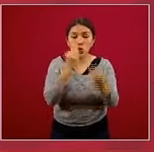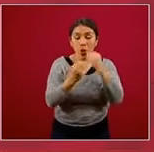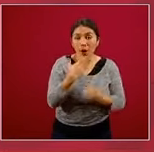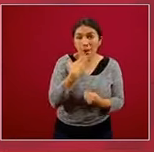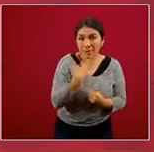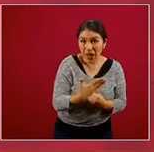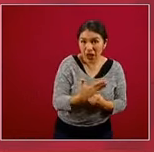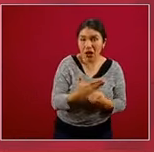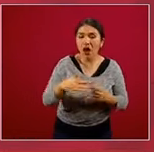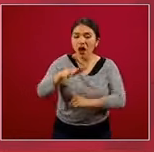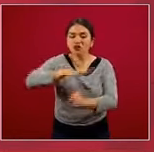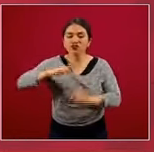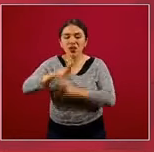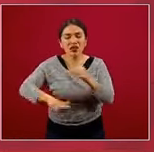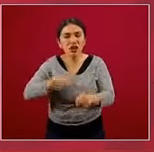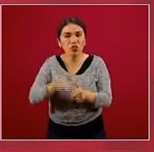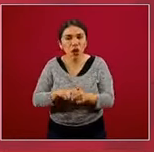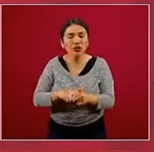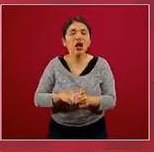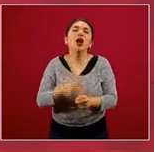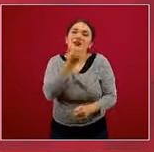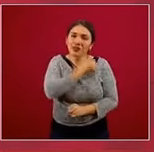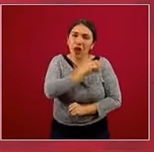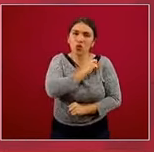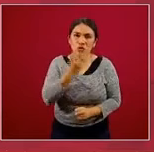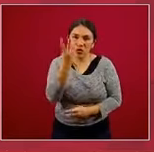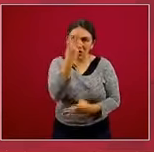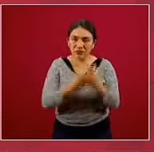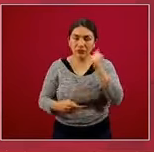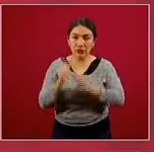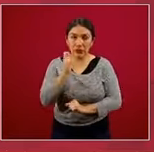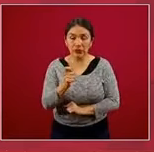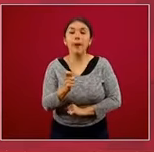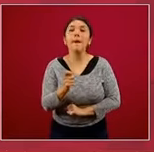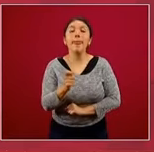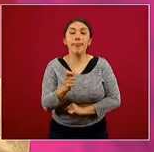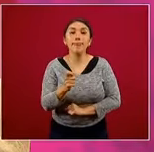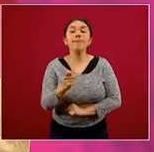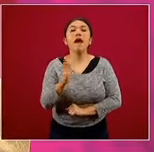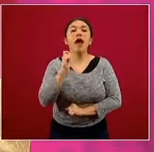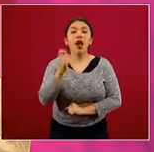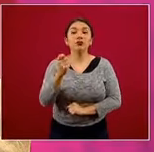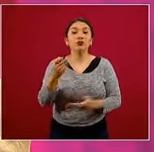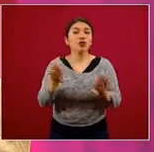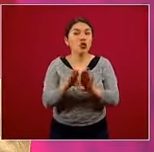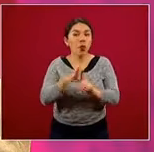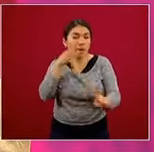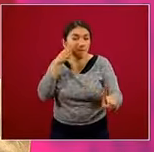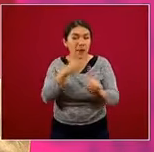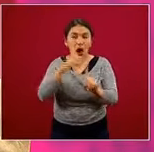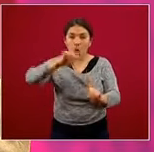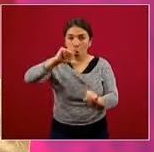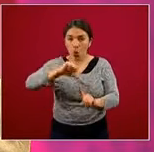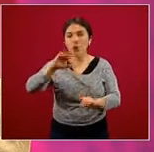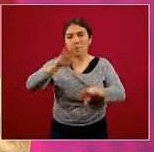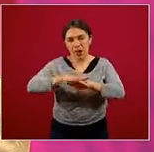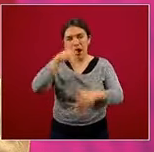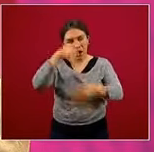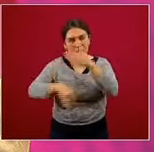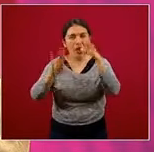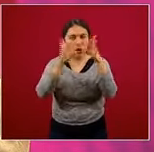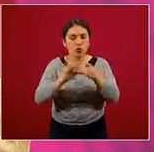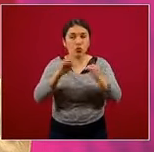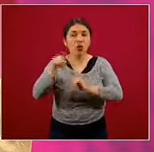nutrición, medio ambiente y salud. Y de manera específica, y hoy nos lo comentará,